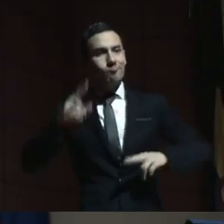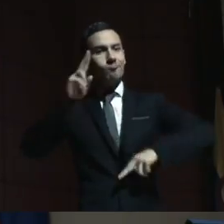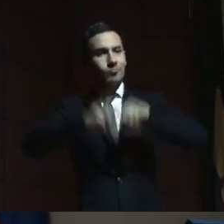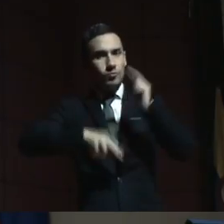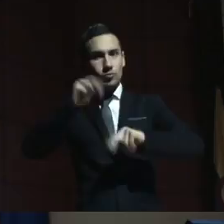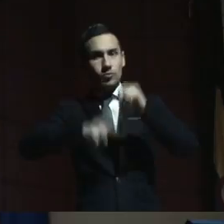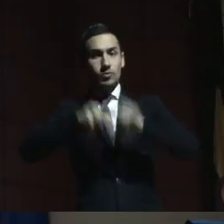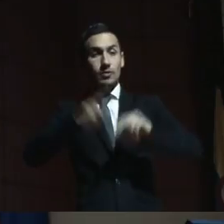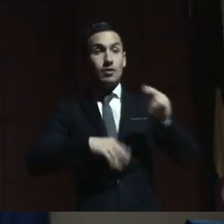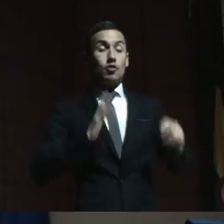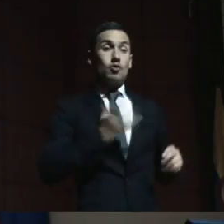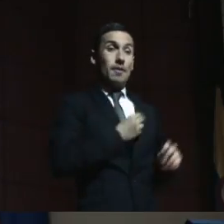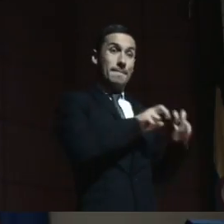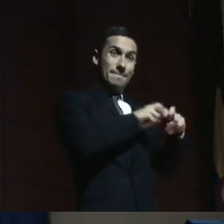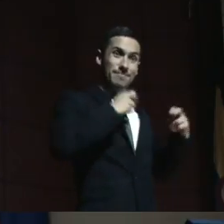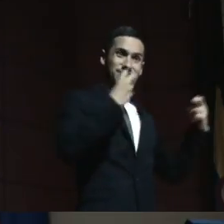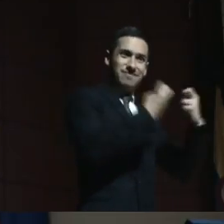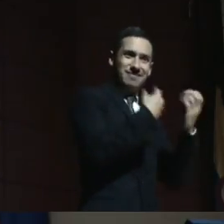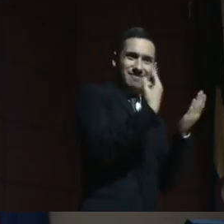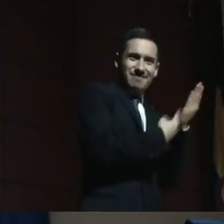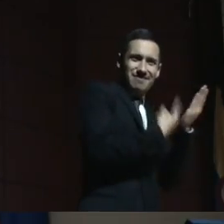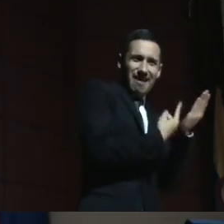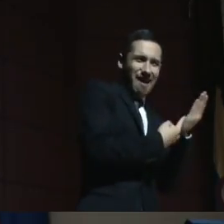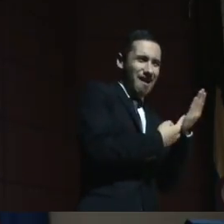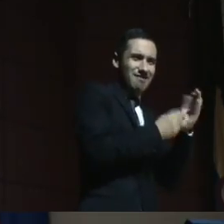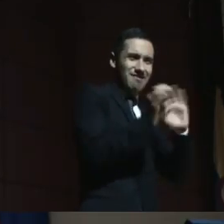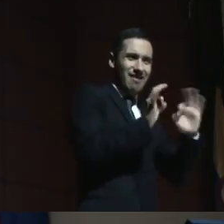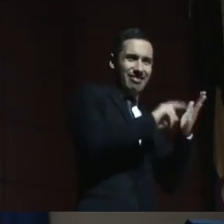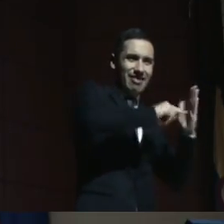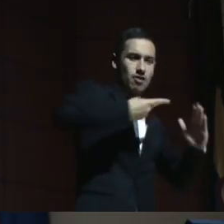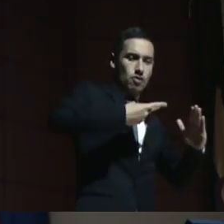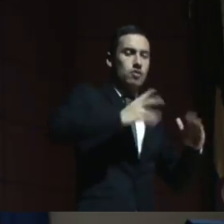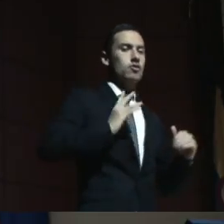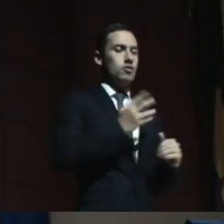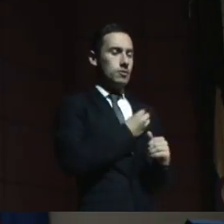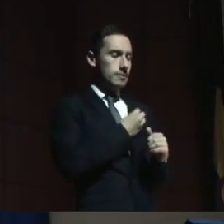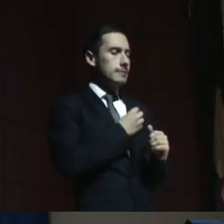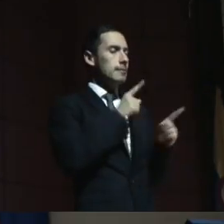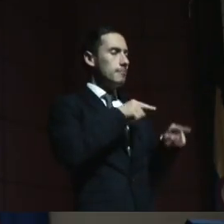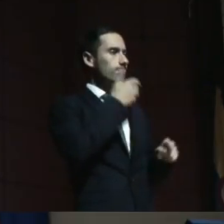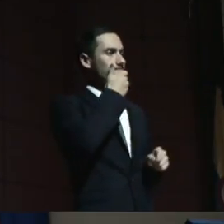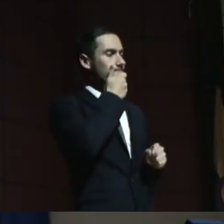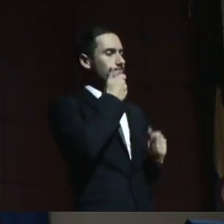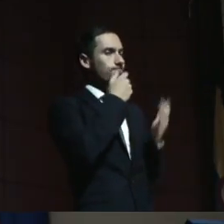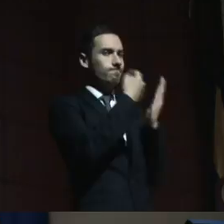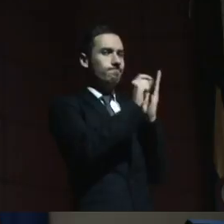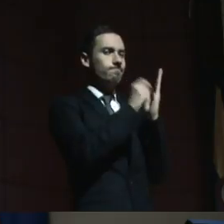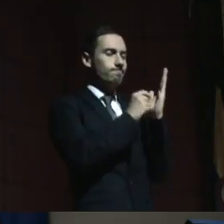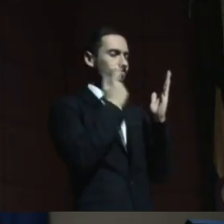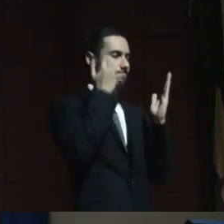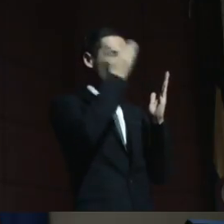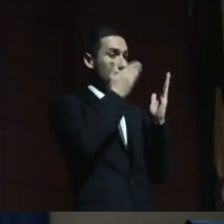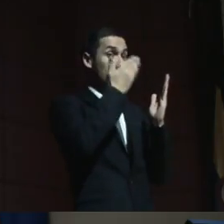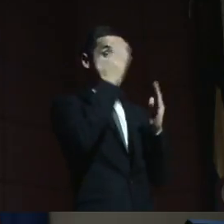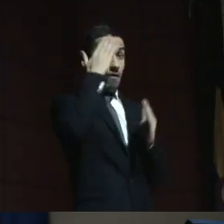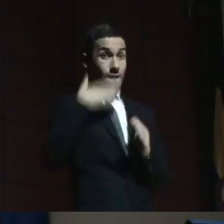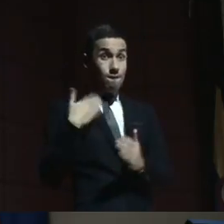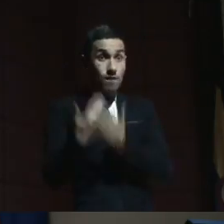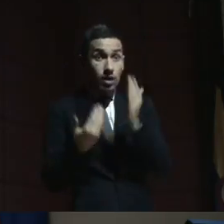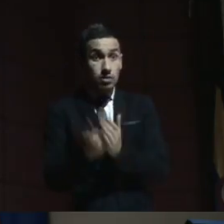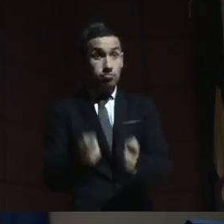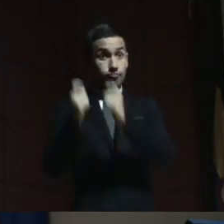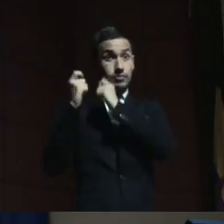técnica también vamos a estar revisando, porque no es una tarea fácil. De esto,